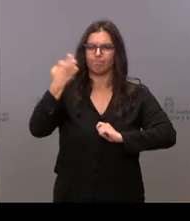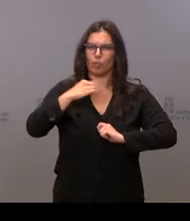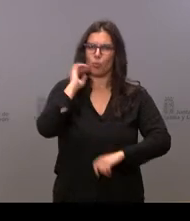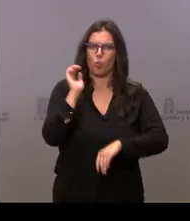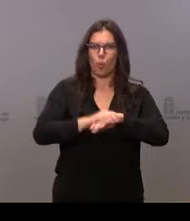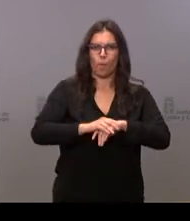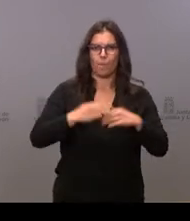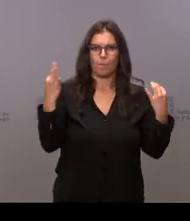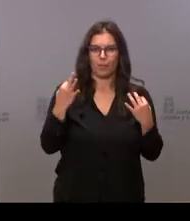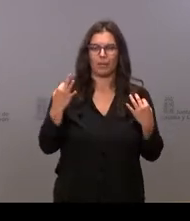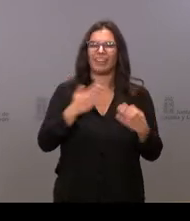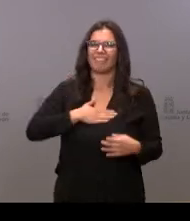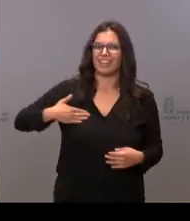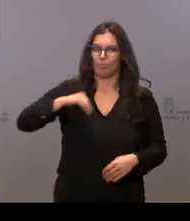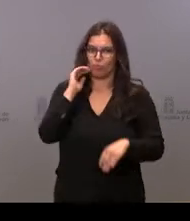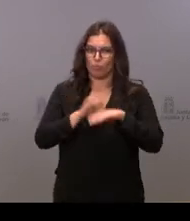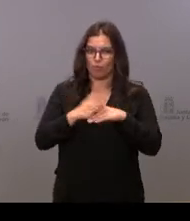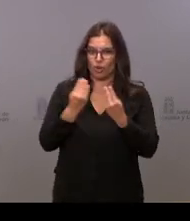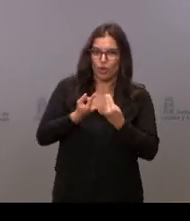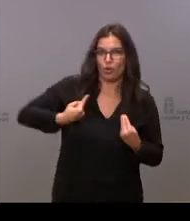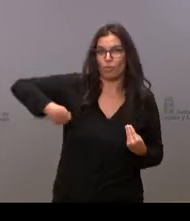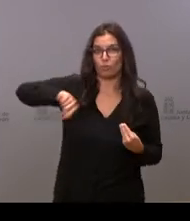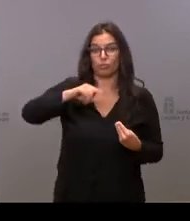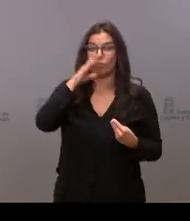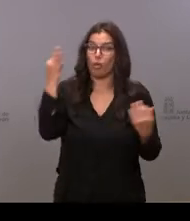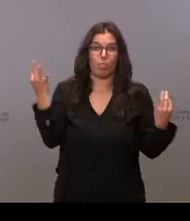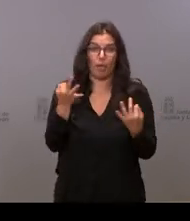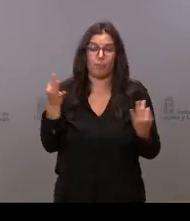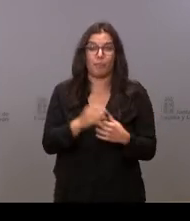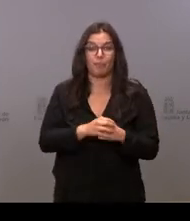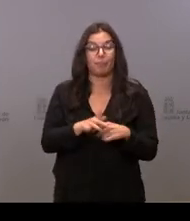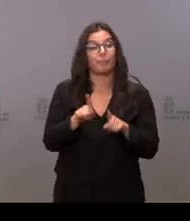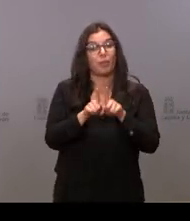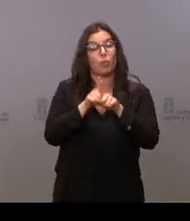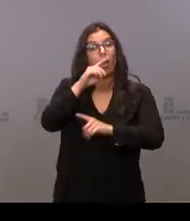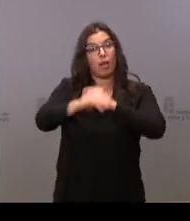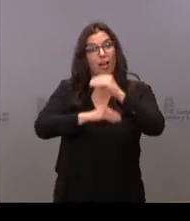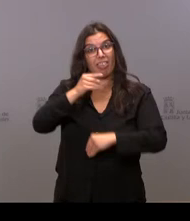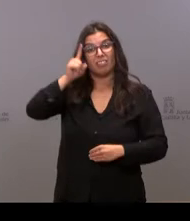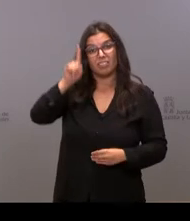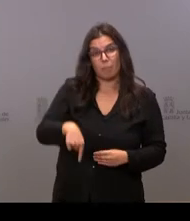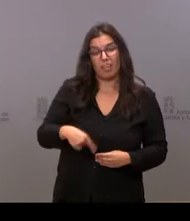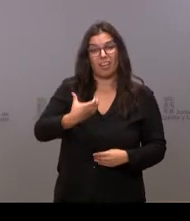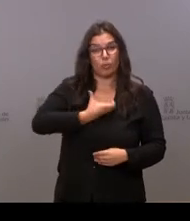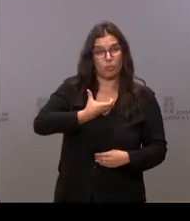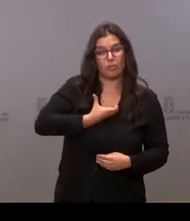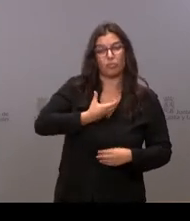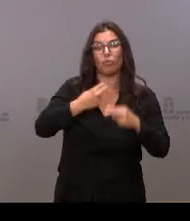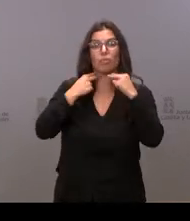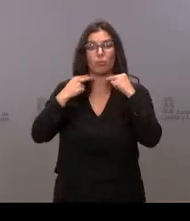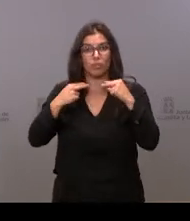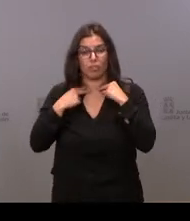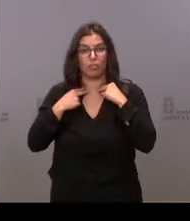Vamos a cumplir con vosotros porque no puede ser de otra manera. Como lo hacen también las corporaciones locales, las